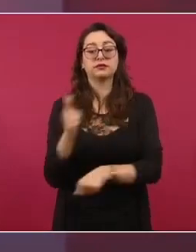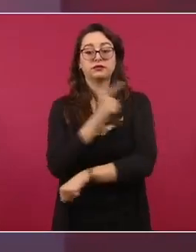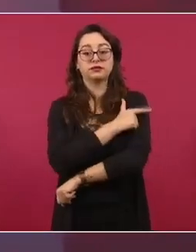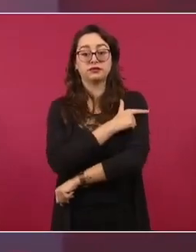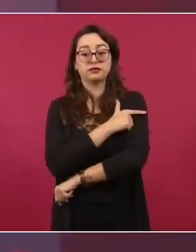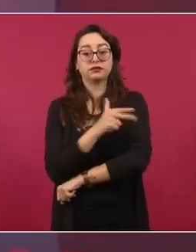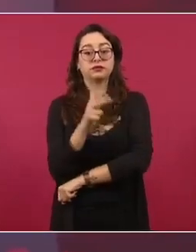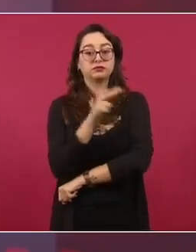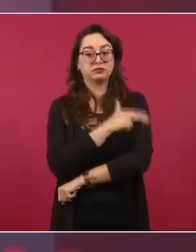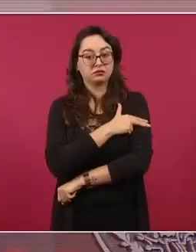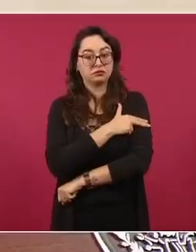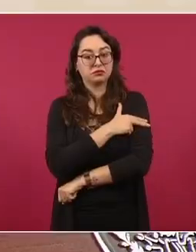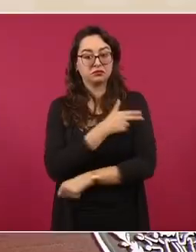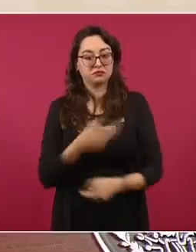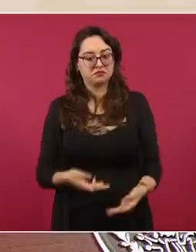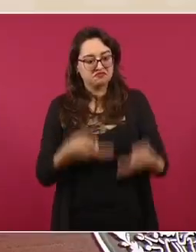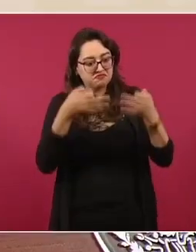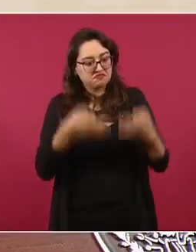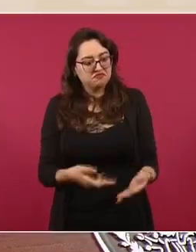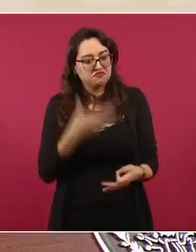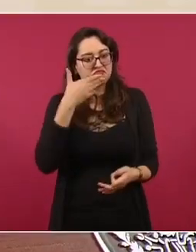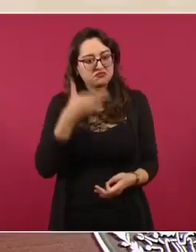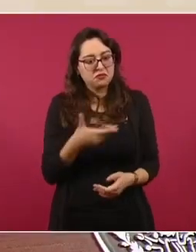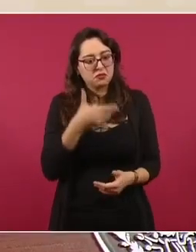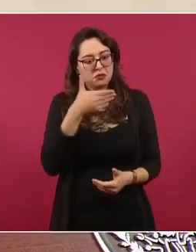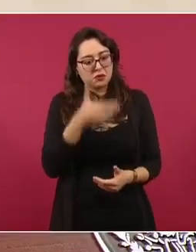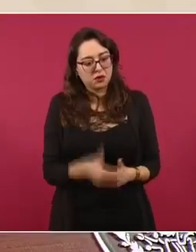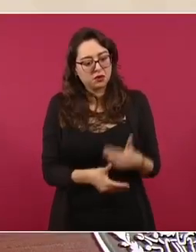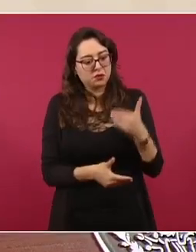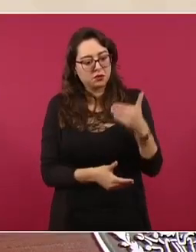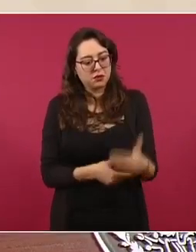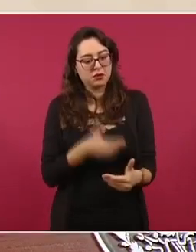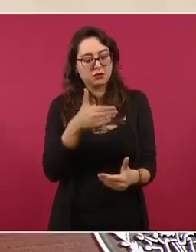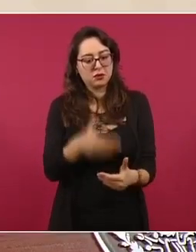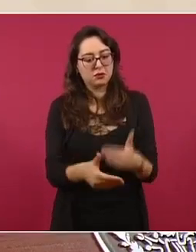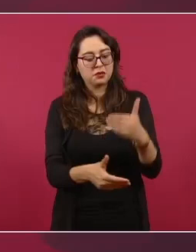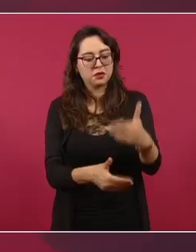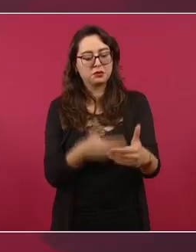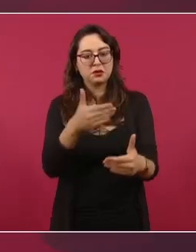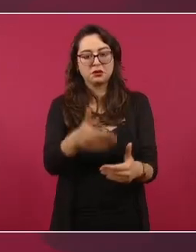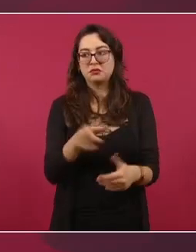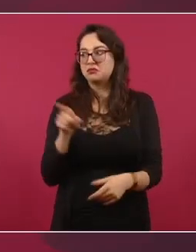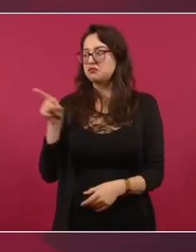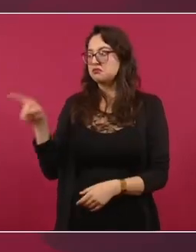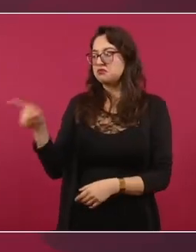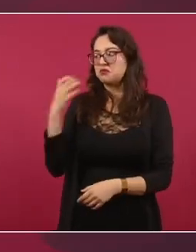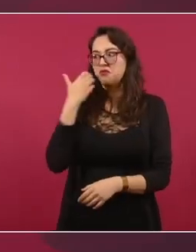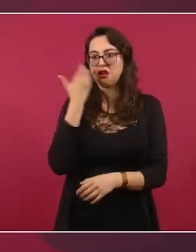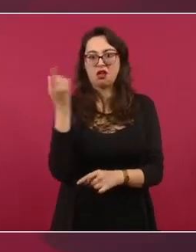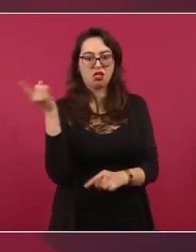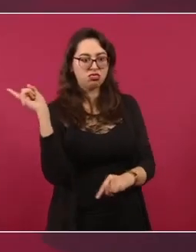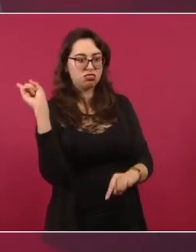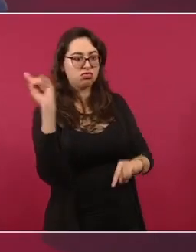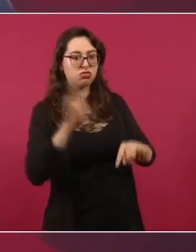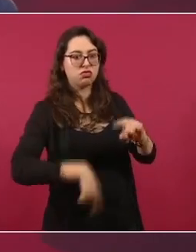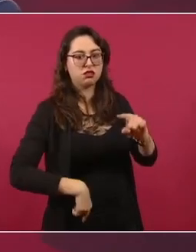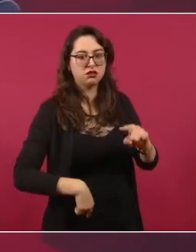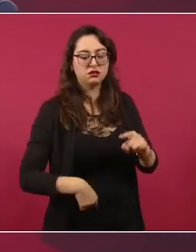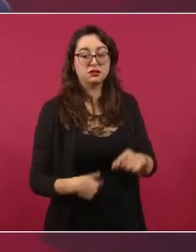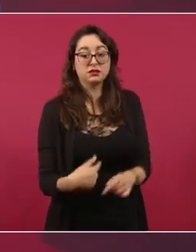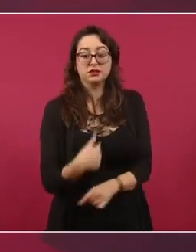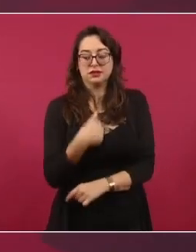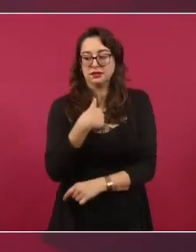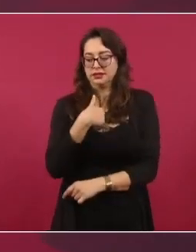Nacional, he instruido a la secretaria de Seguridad